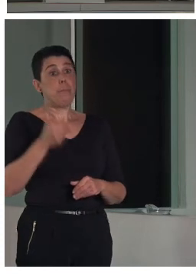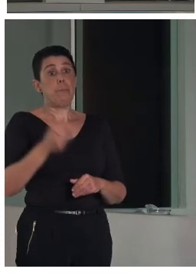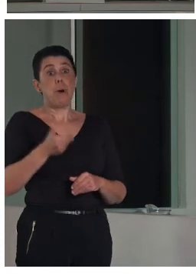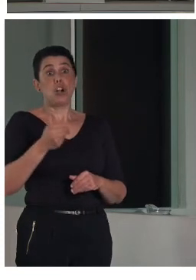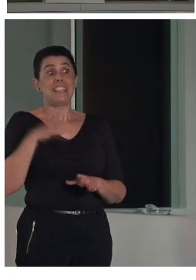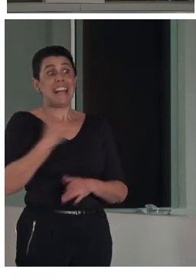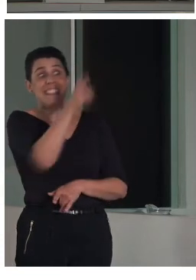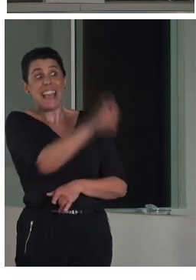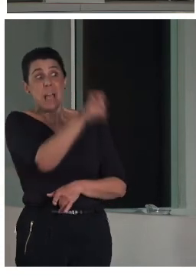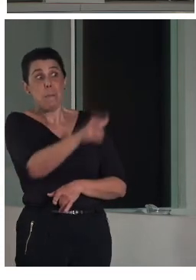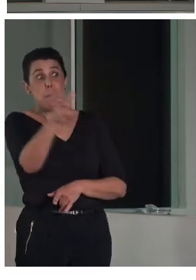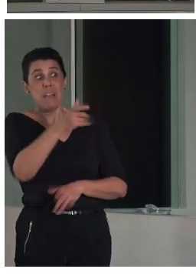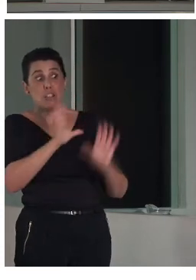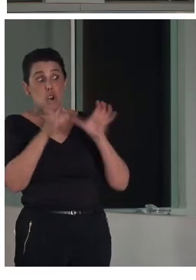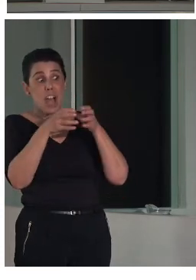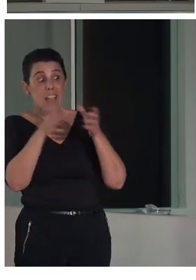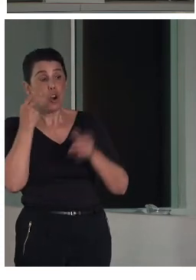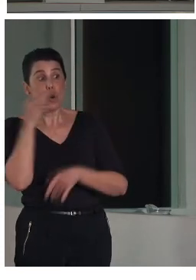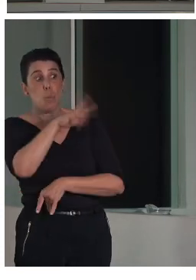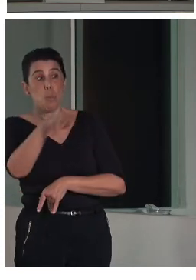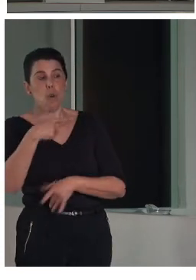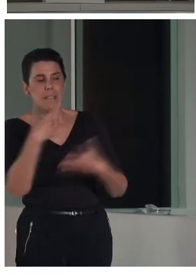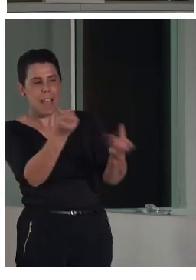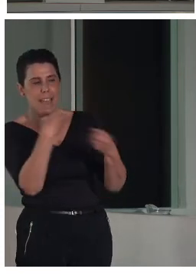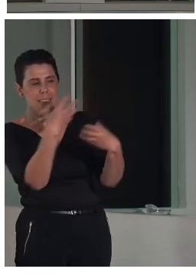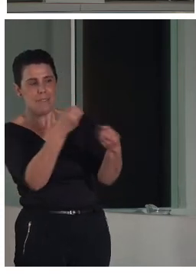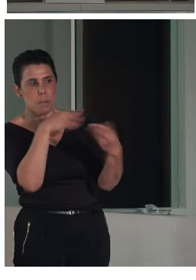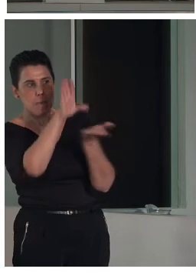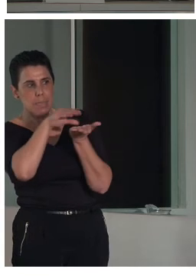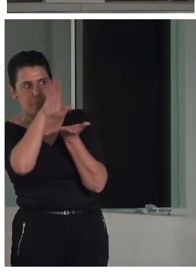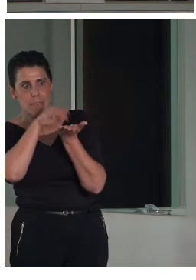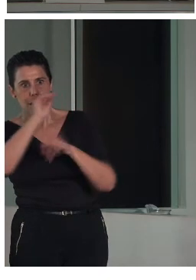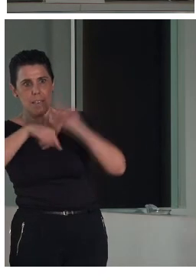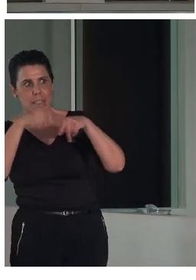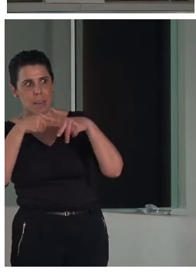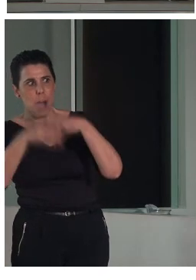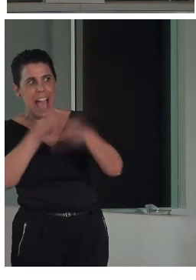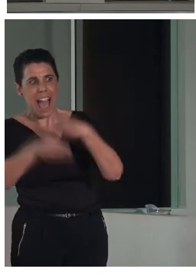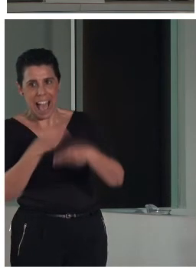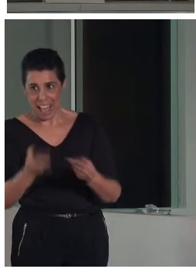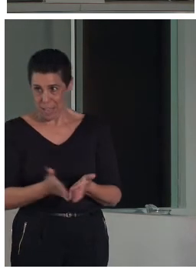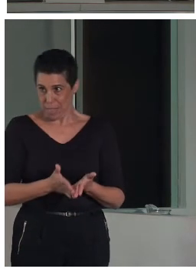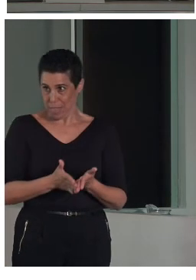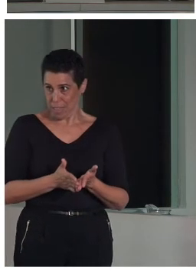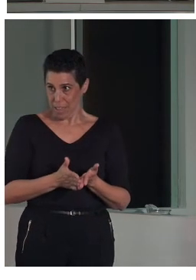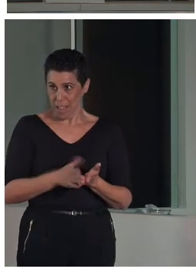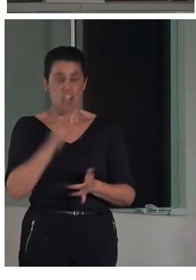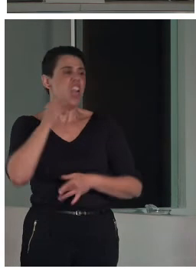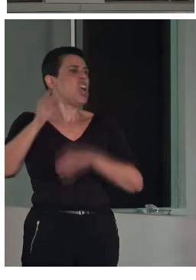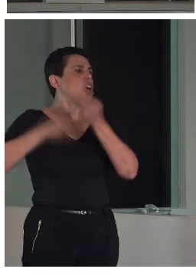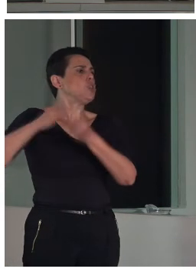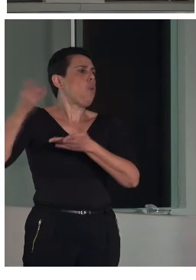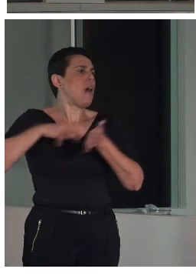propias personas que hacen la visita para ir tomando decisiones es decir que nada de esto al final está pensado por un diseñador